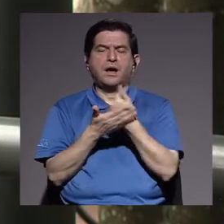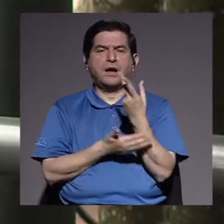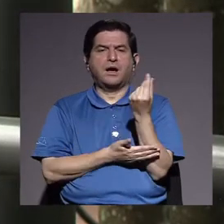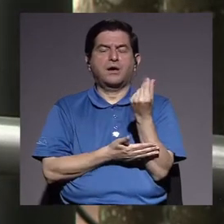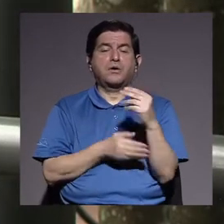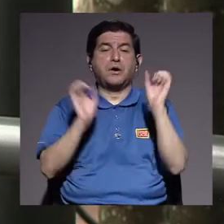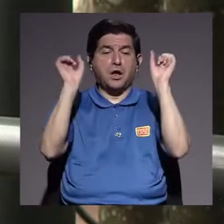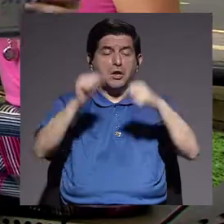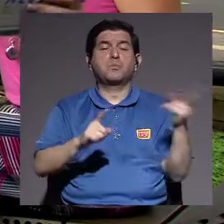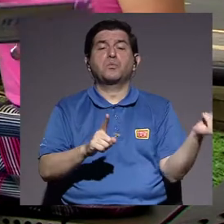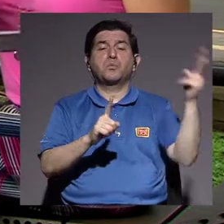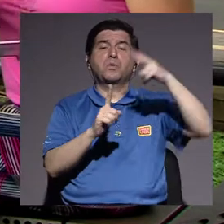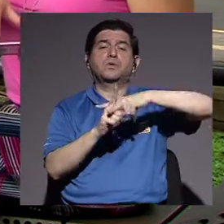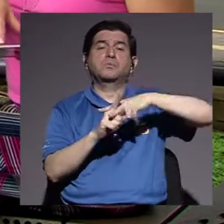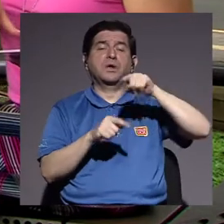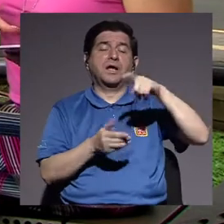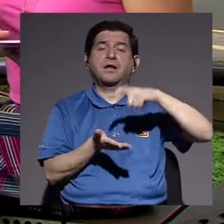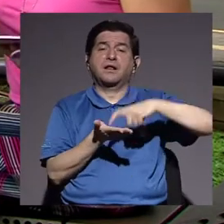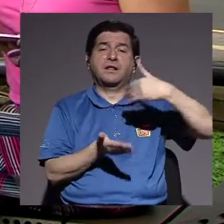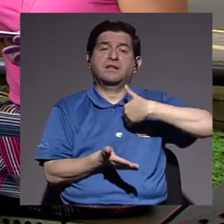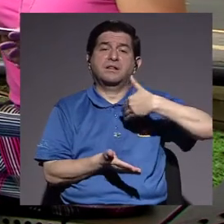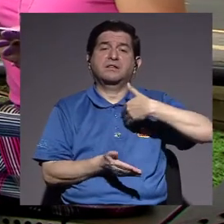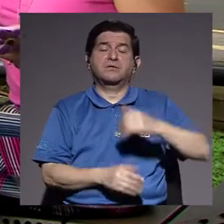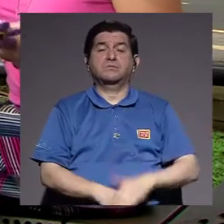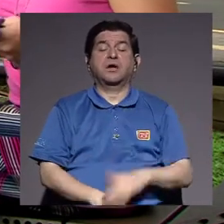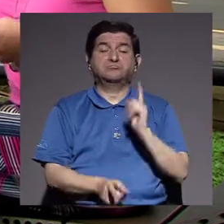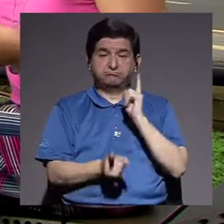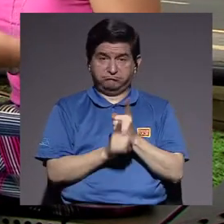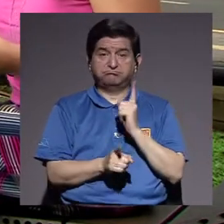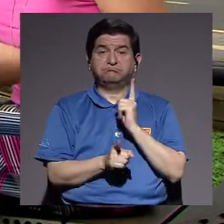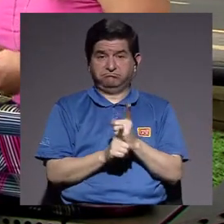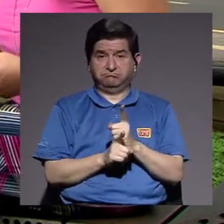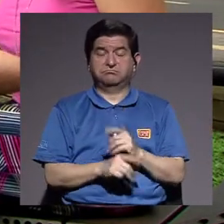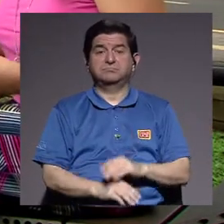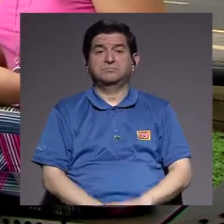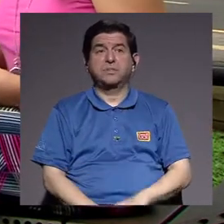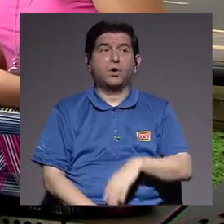más que lo pueden aplicar a esa deuda que tenían. Exacto. ¿Verdad?